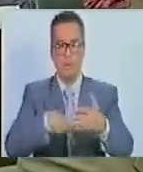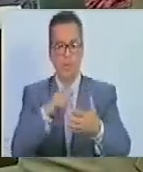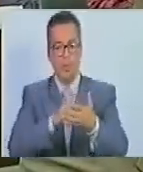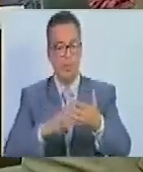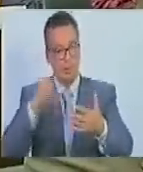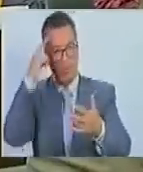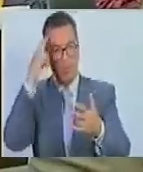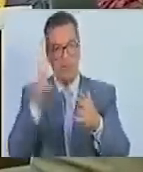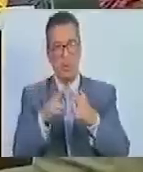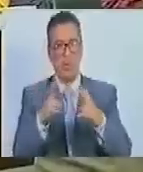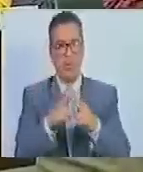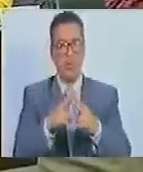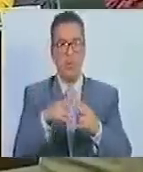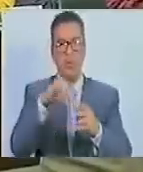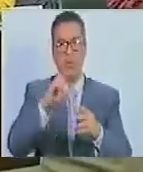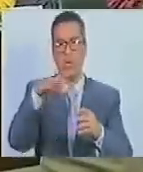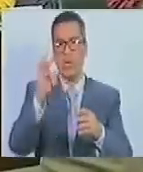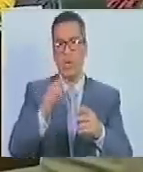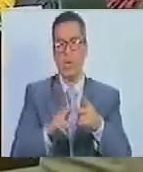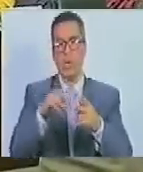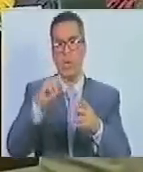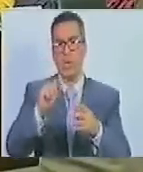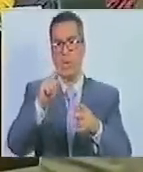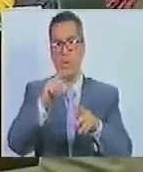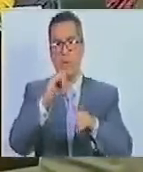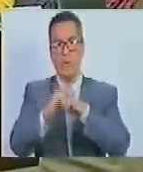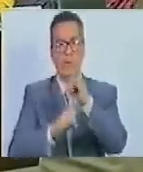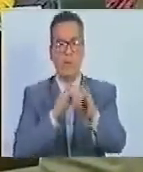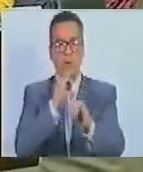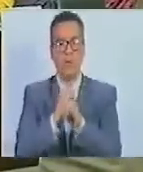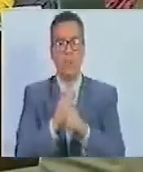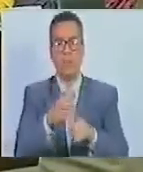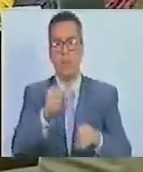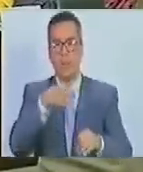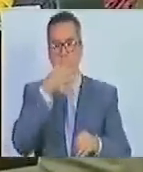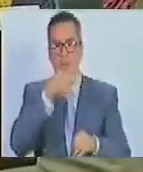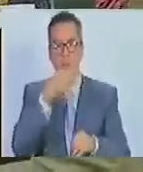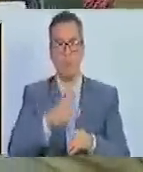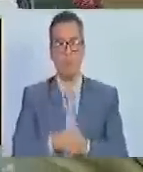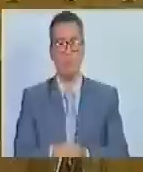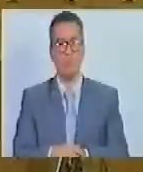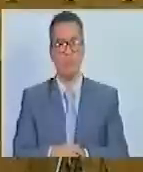reconocido por SEPAR y por las instancias internacionales. Muy buenas tardes.